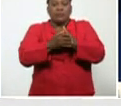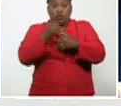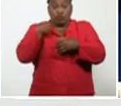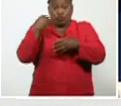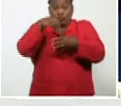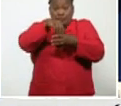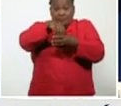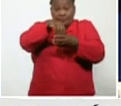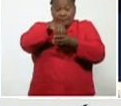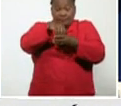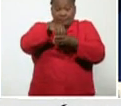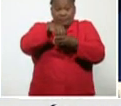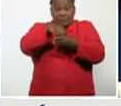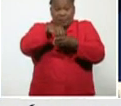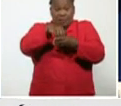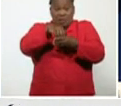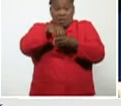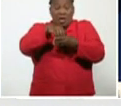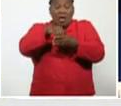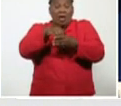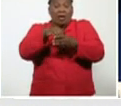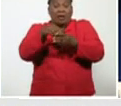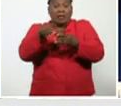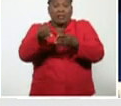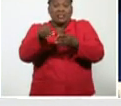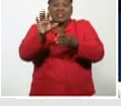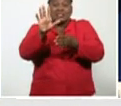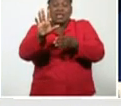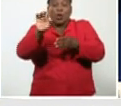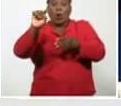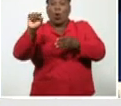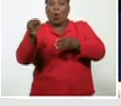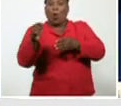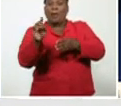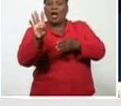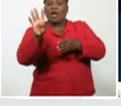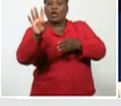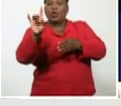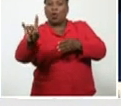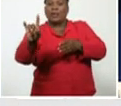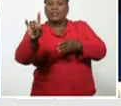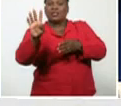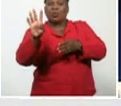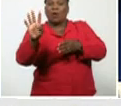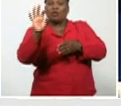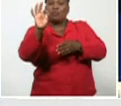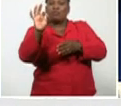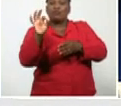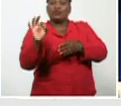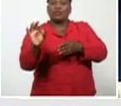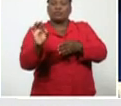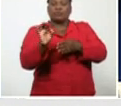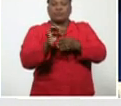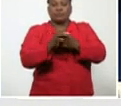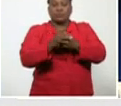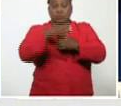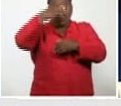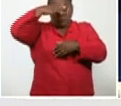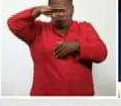la letalidad, en la región de las Américas, es de 5,94%, y Cuba,